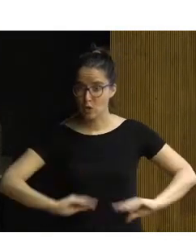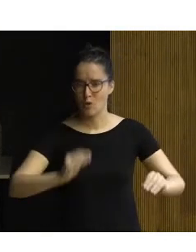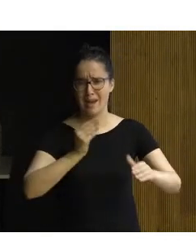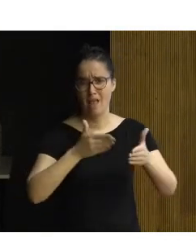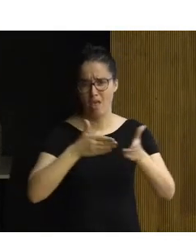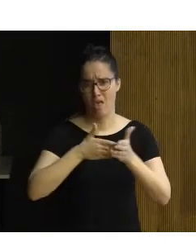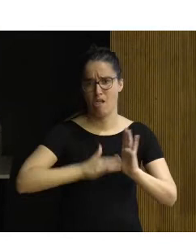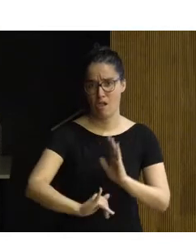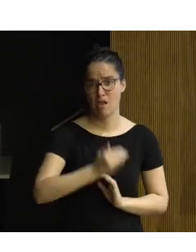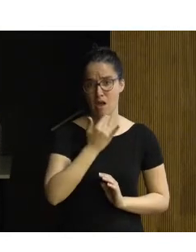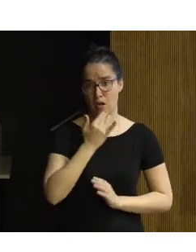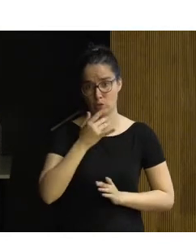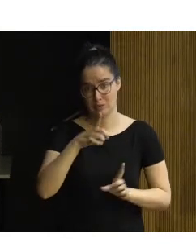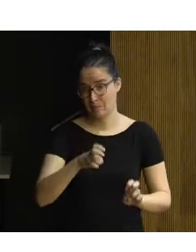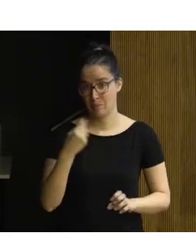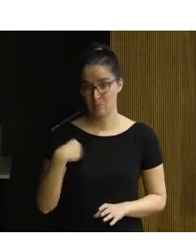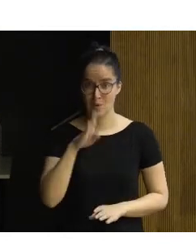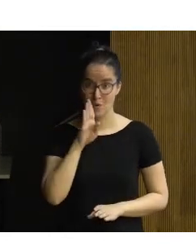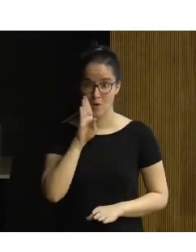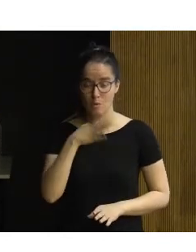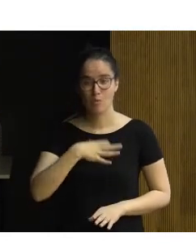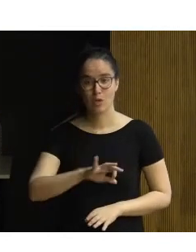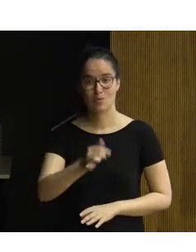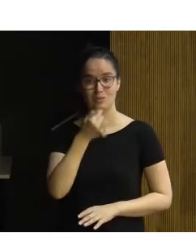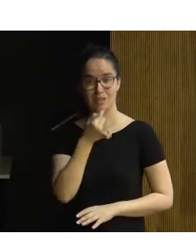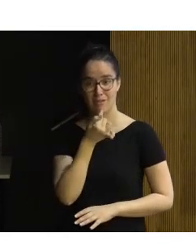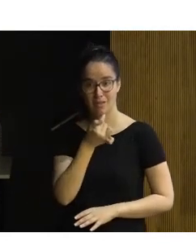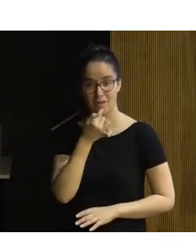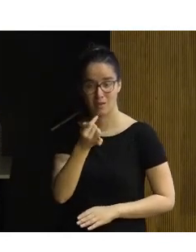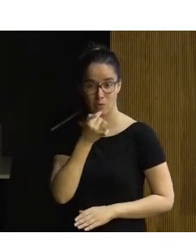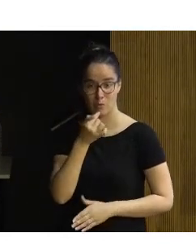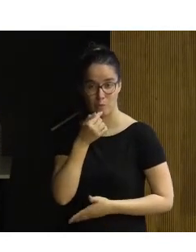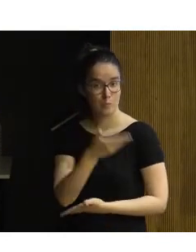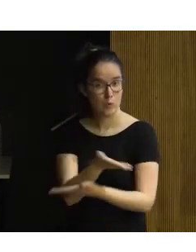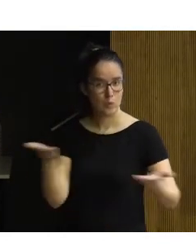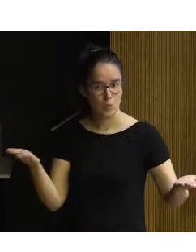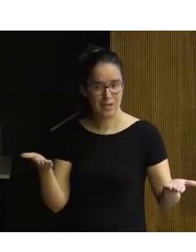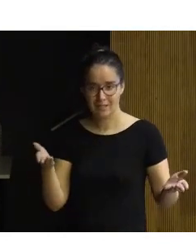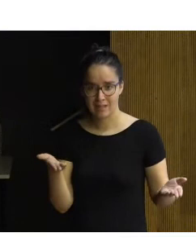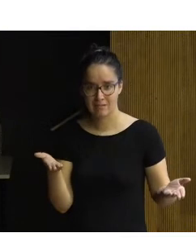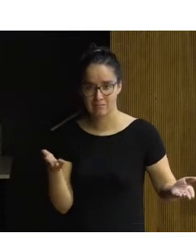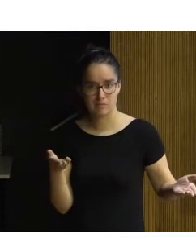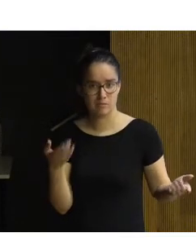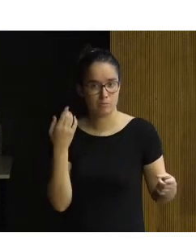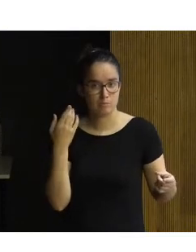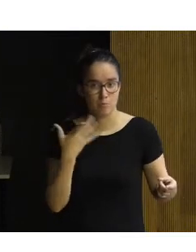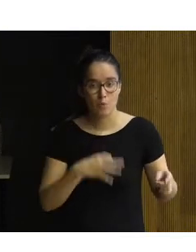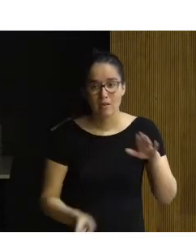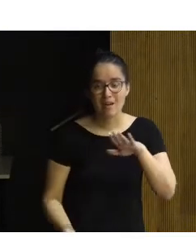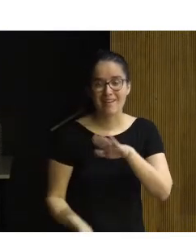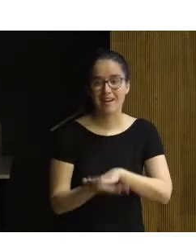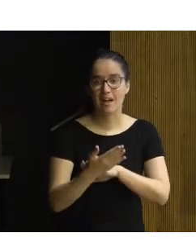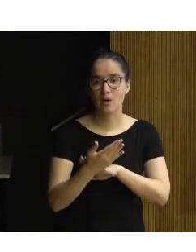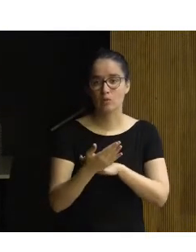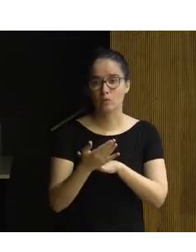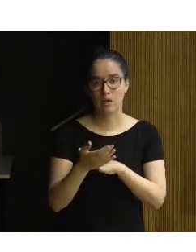en cuanto a alguno de estos aspectos. Y podemos decir cómo cualquier fenómeno puede crearles una